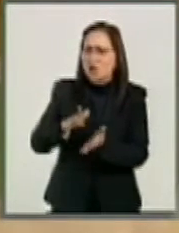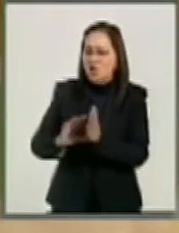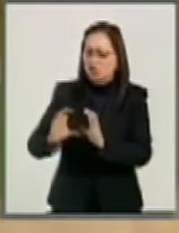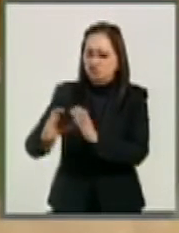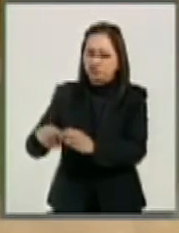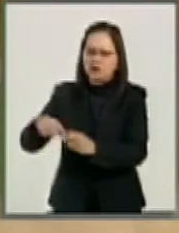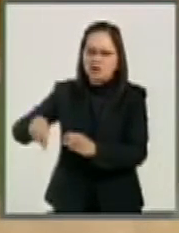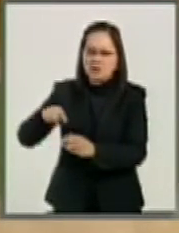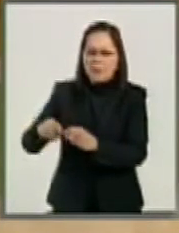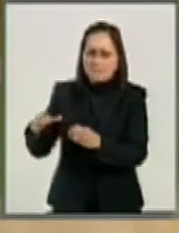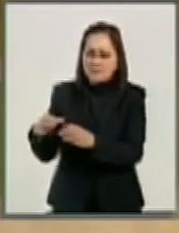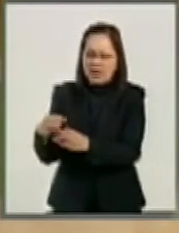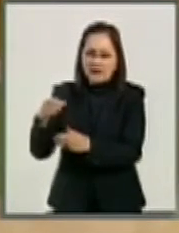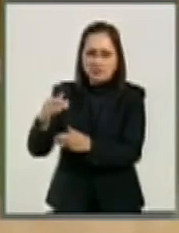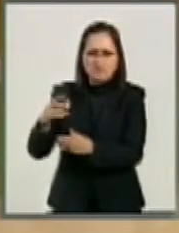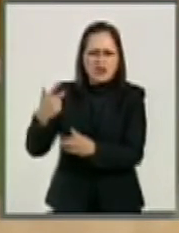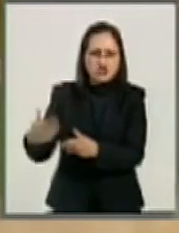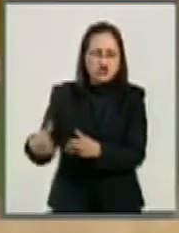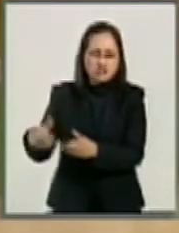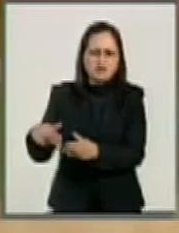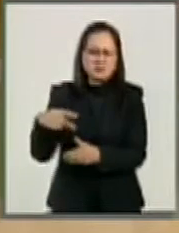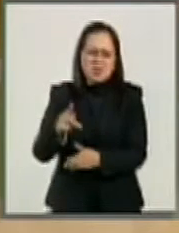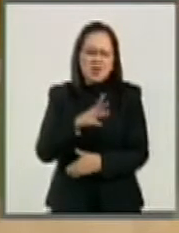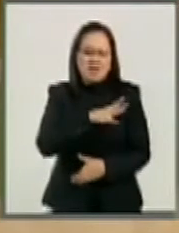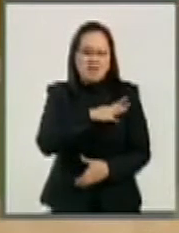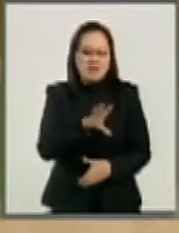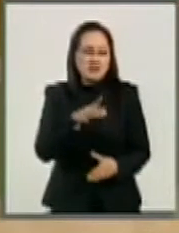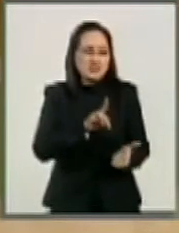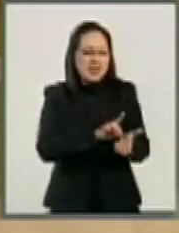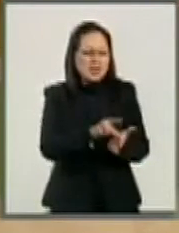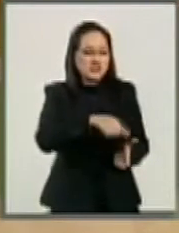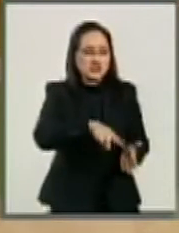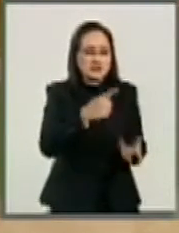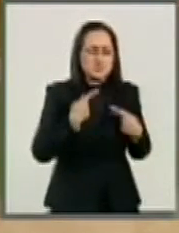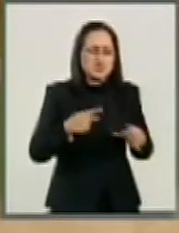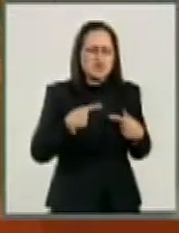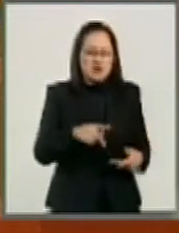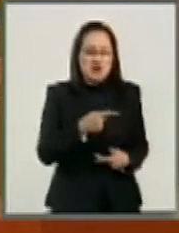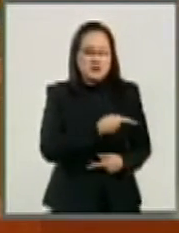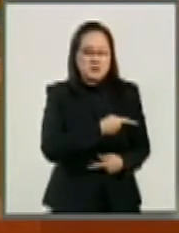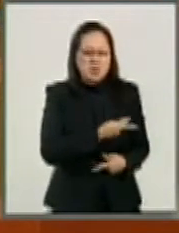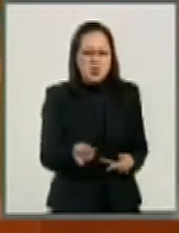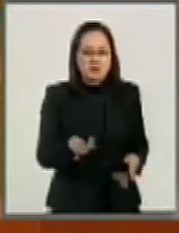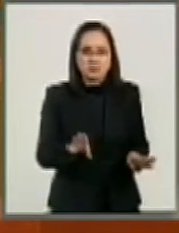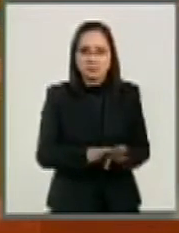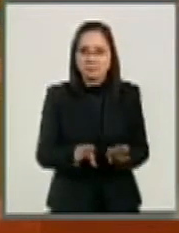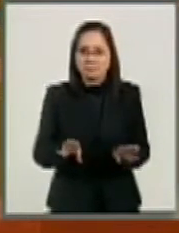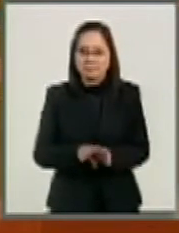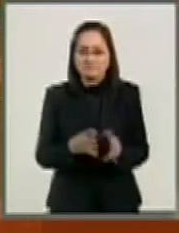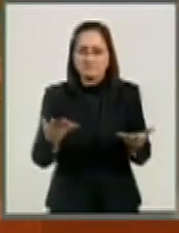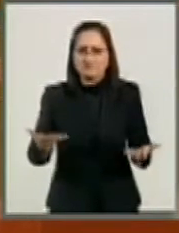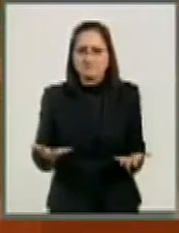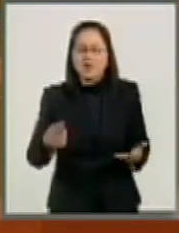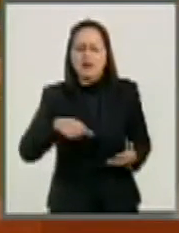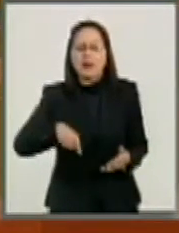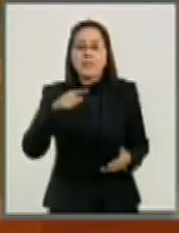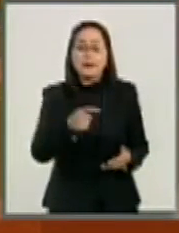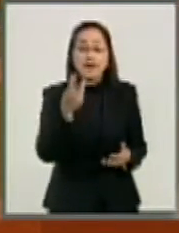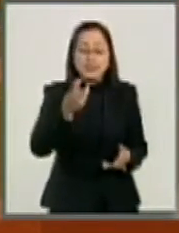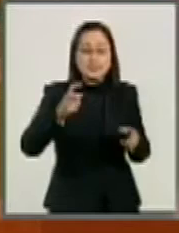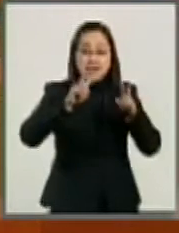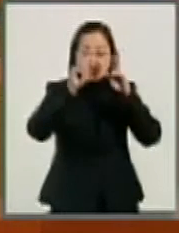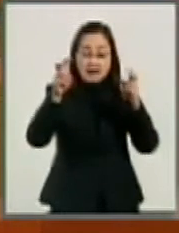y menosprecia la política de los derechos para los más pobres y desiguales. Para que este tema esté